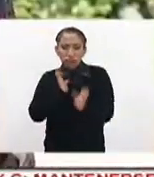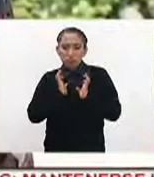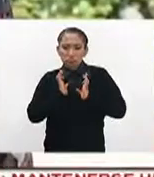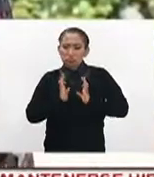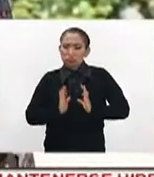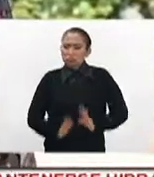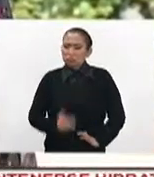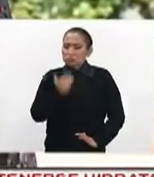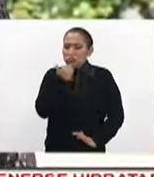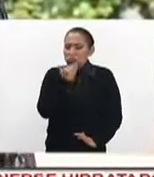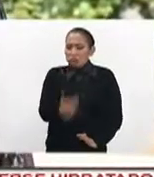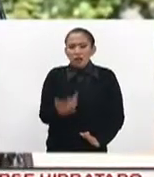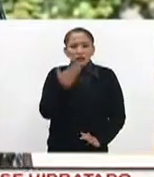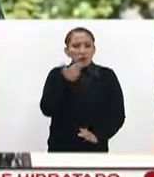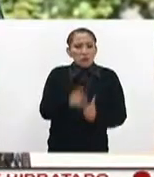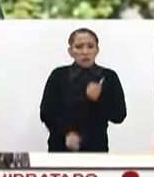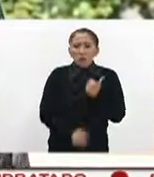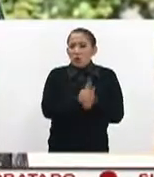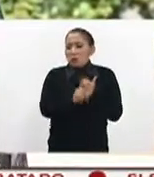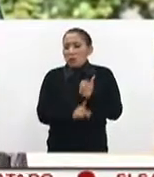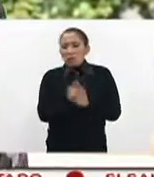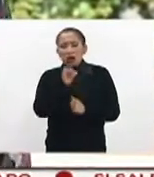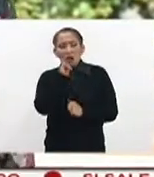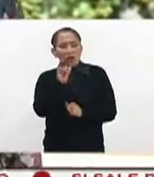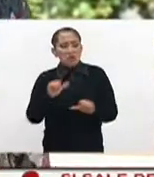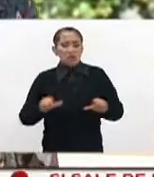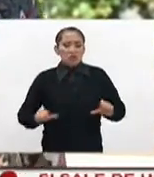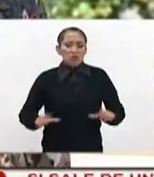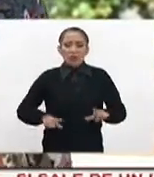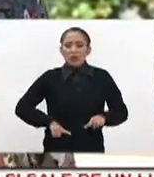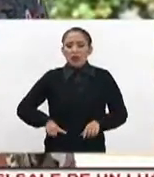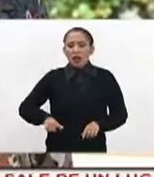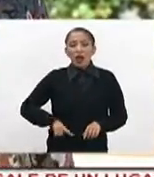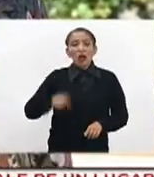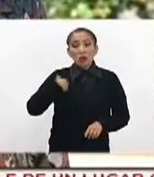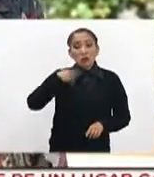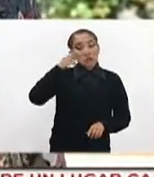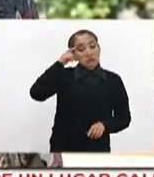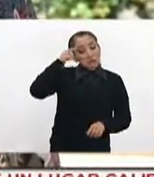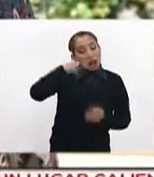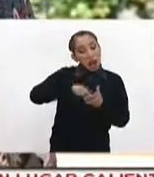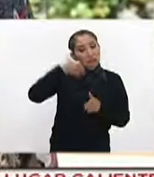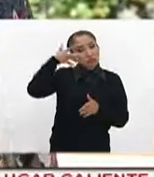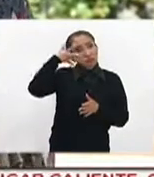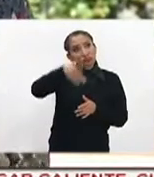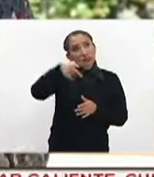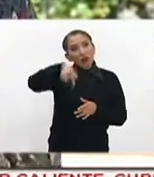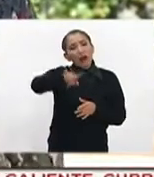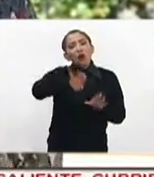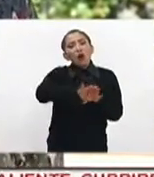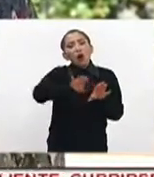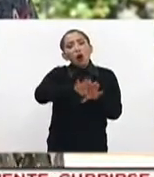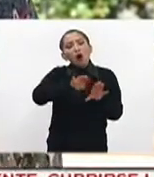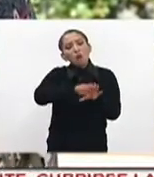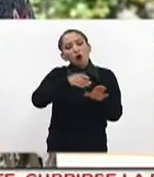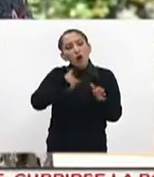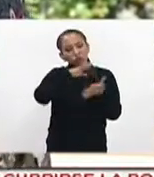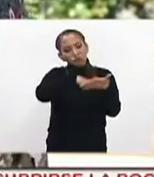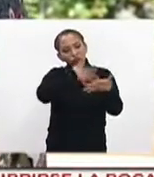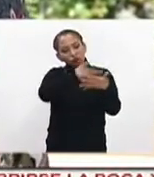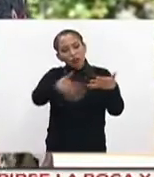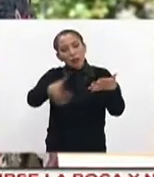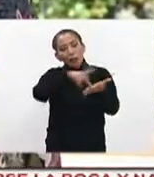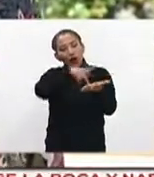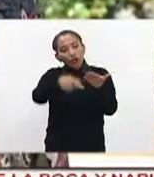transición tranquila, sin mayores sobresaltos y obviamente se espera cómo va a ser el cronograma